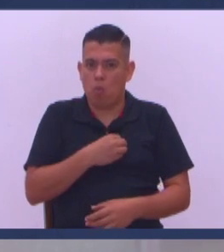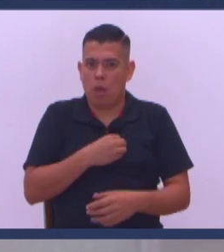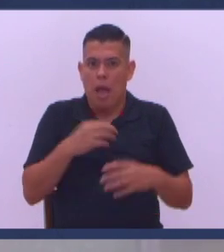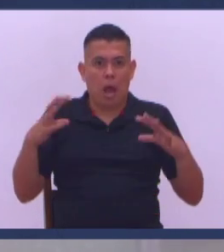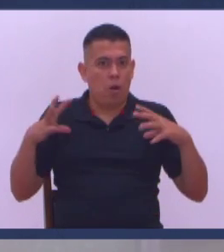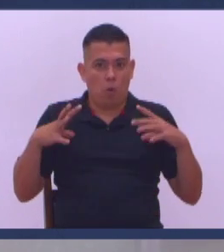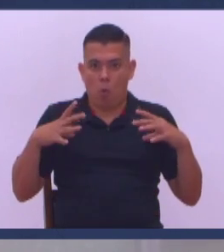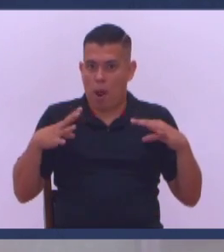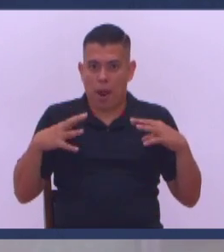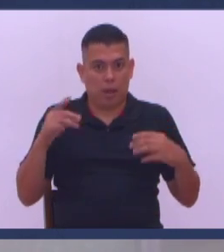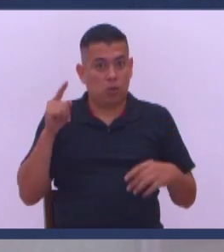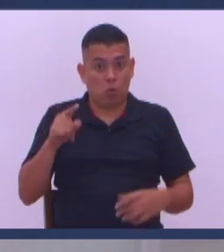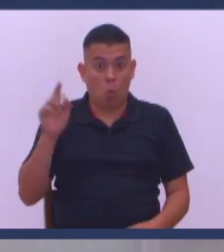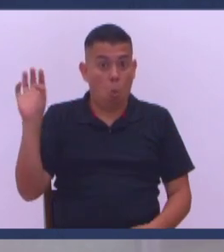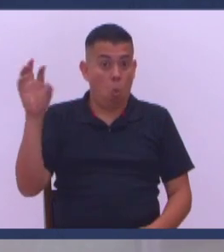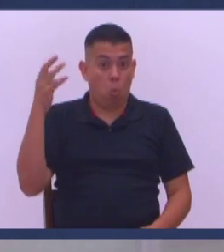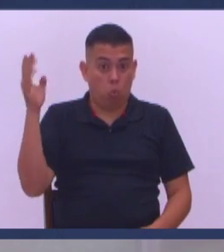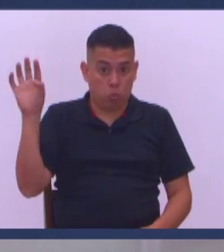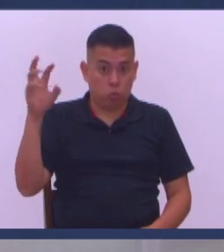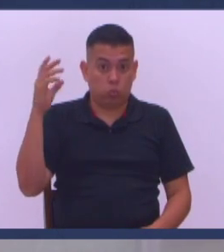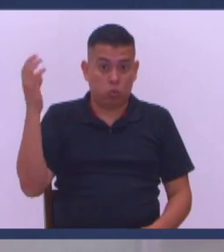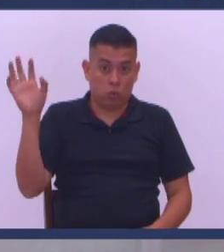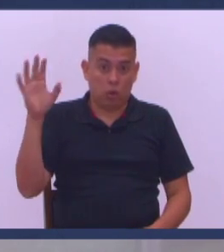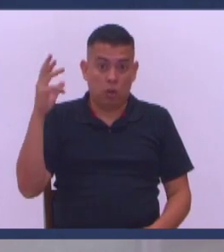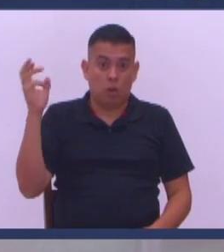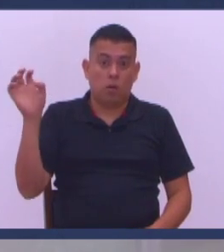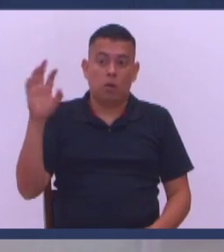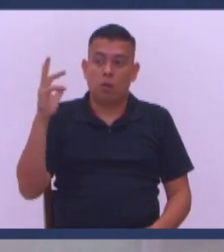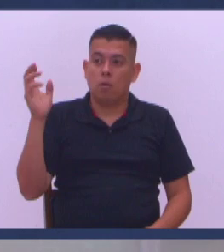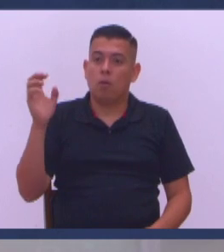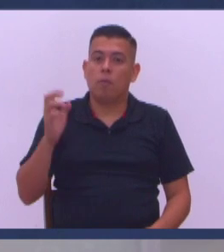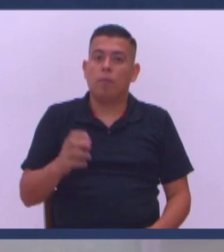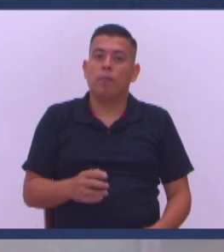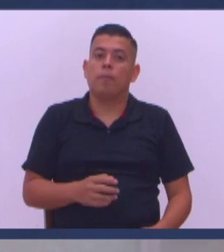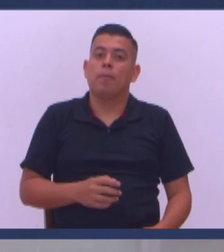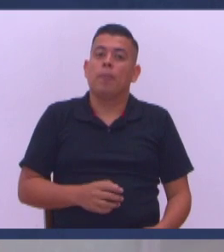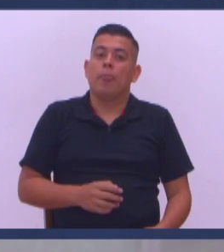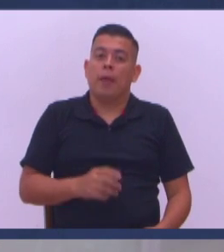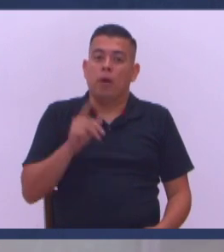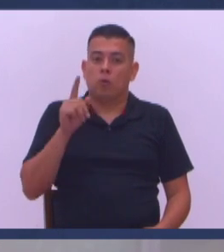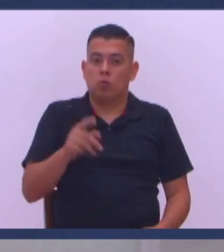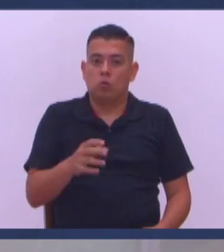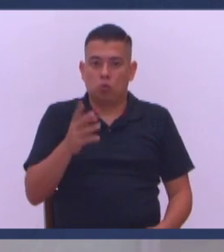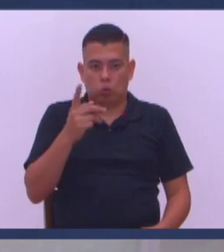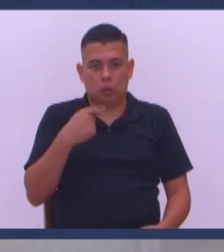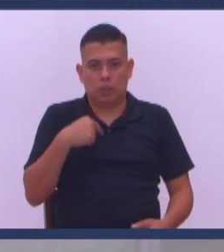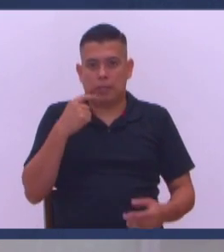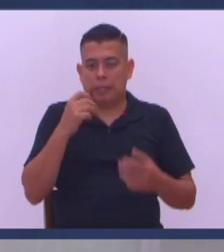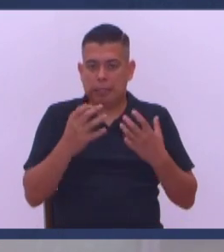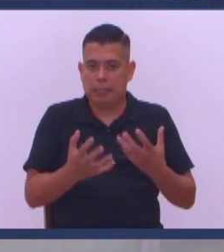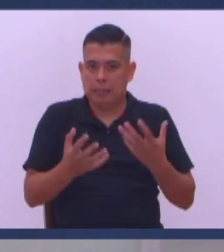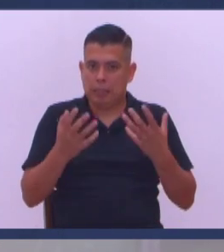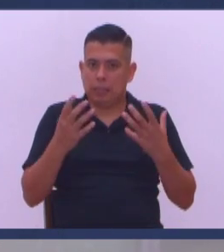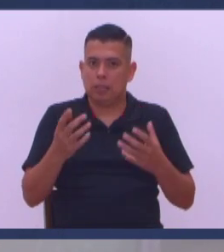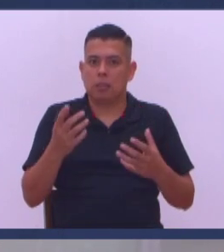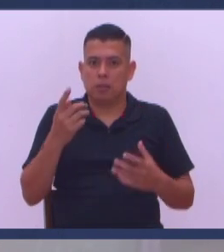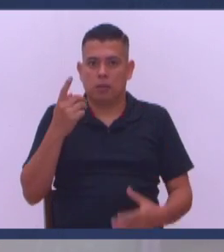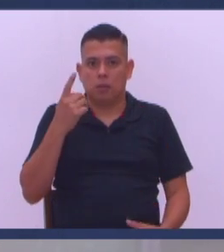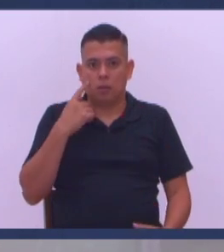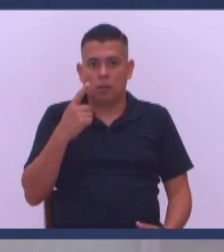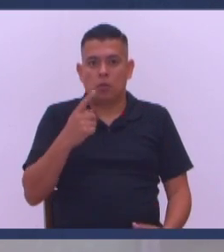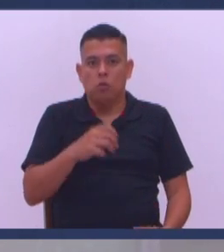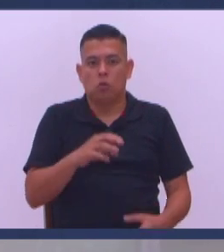vacaciones Es una emergencia Y dice Cuando la barba de tu vecino Está en llamas Pon tu barba en remojo Algo está pasando